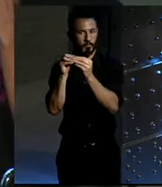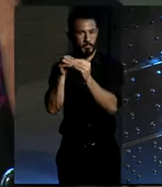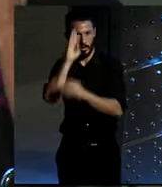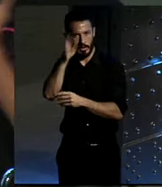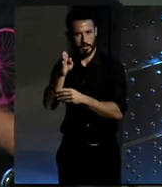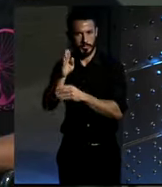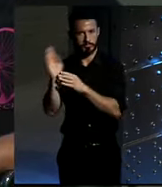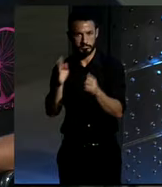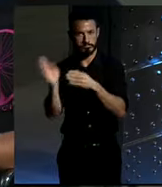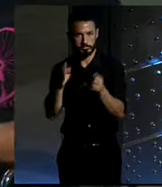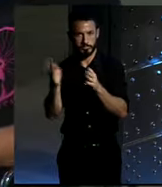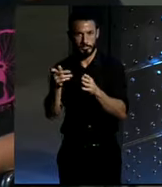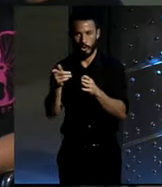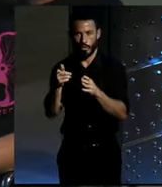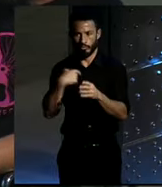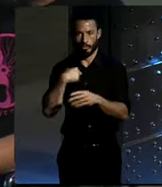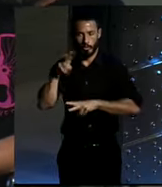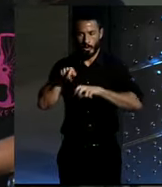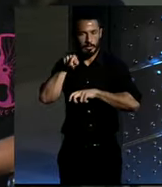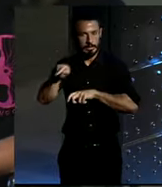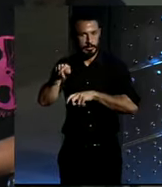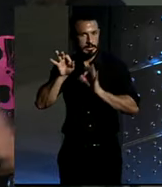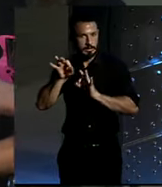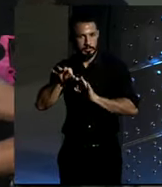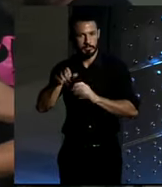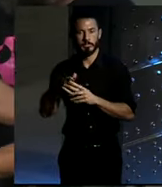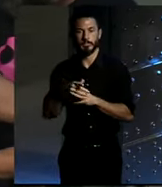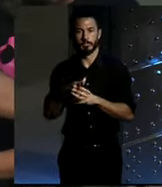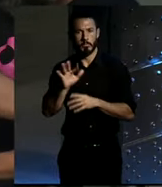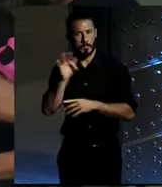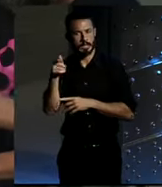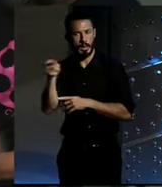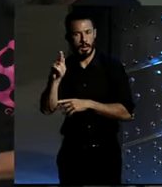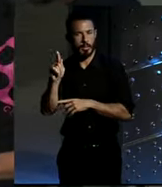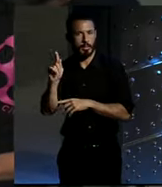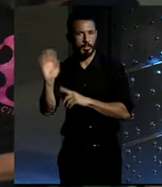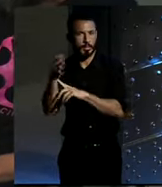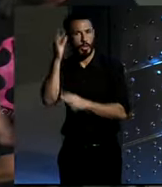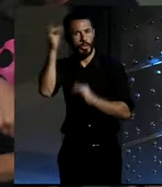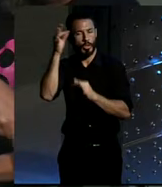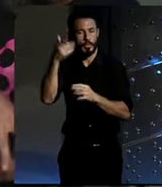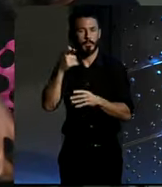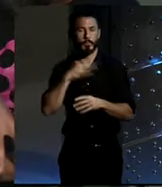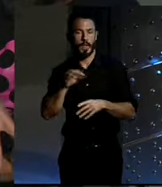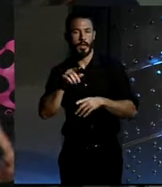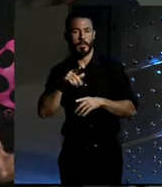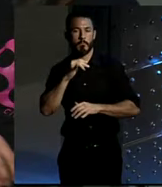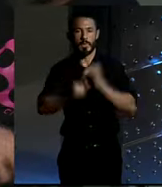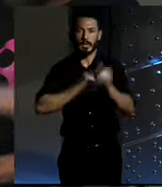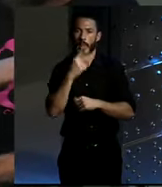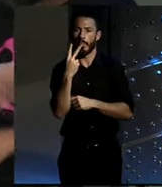así, o sea, era exactamente lo que estábamos buscando. De hecho, daba una opción a que fuera, en vez de esto, que es una bici estática, dos bicicletas